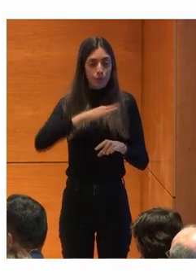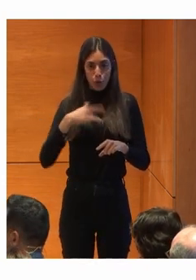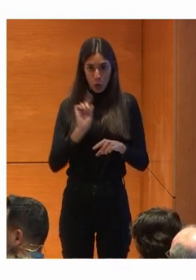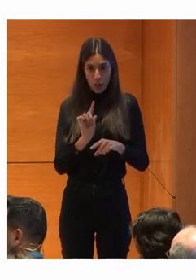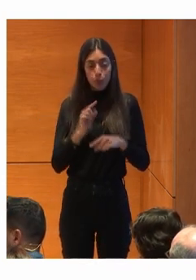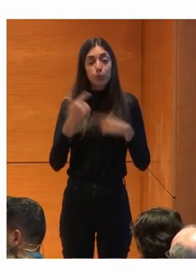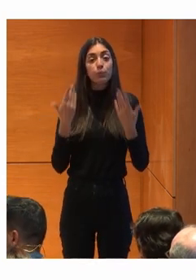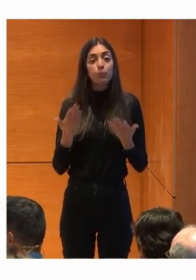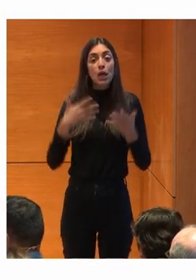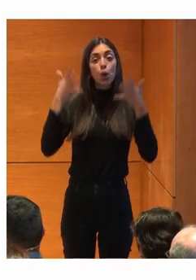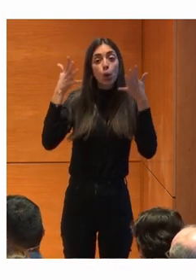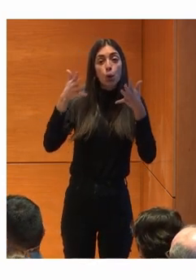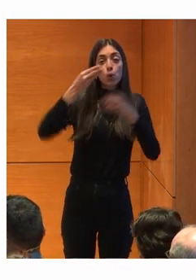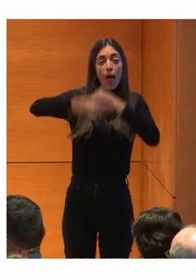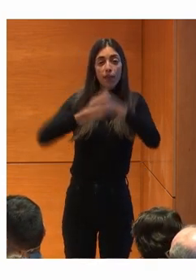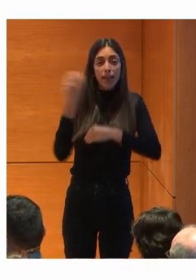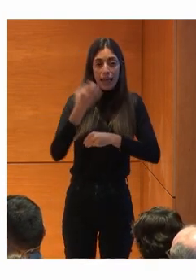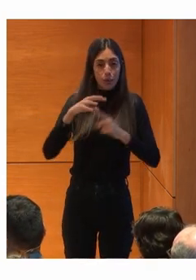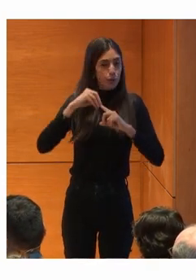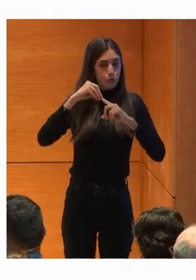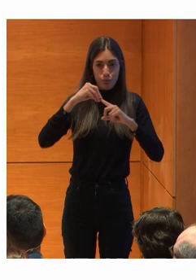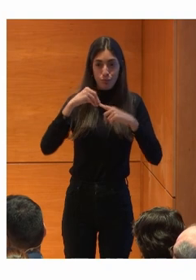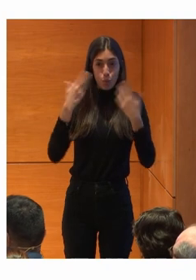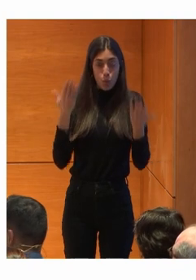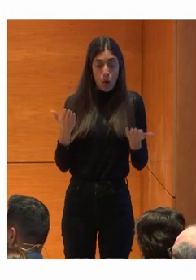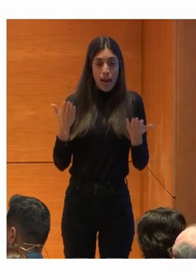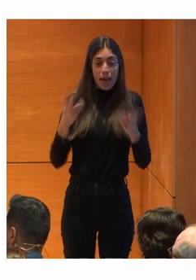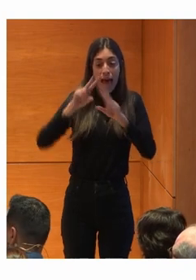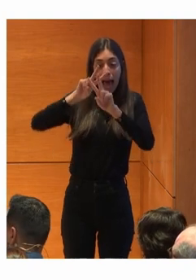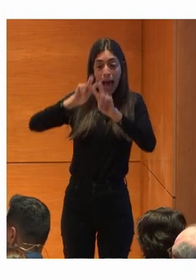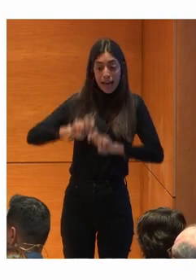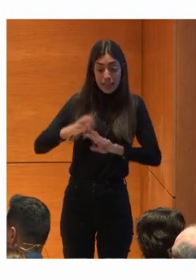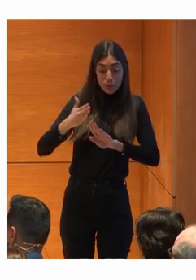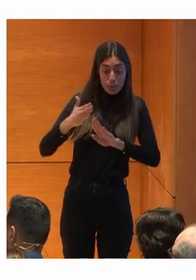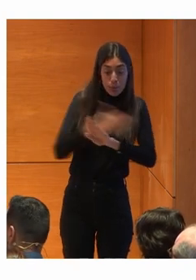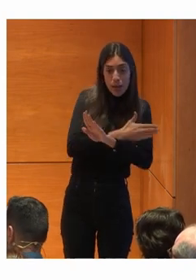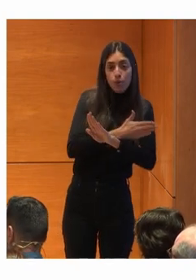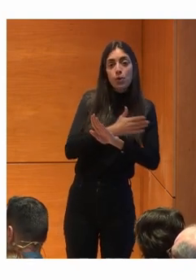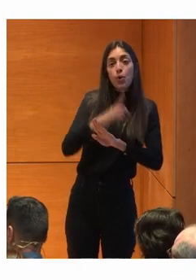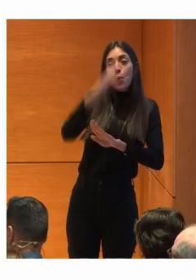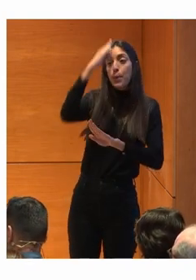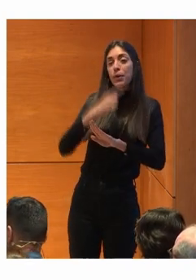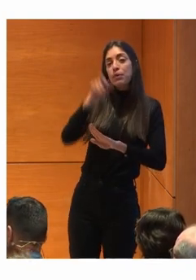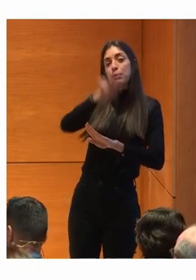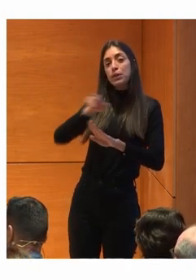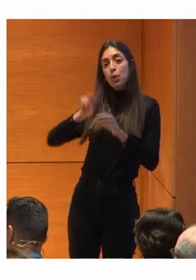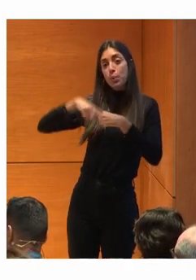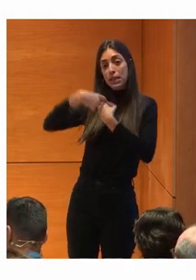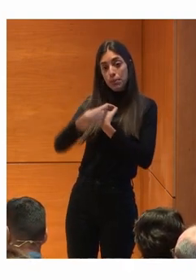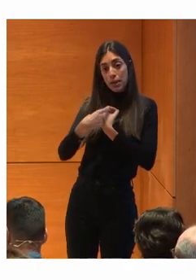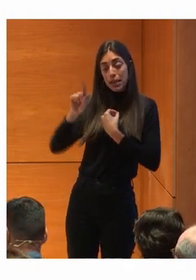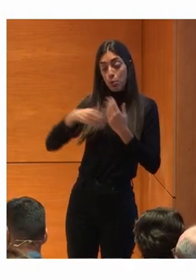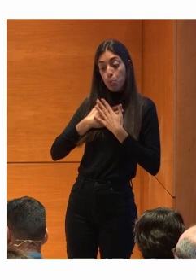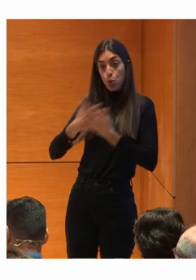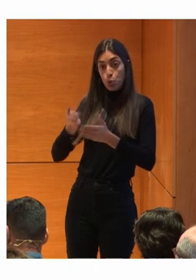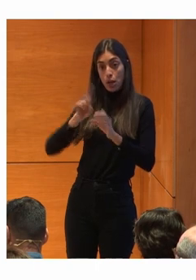La consultora Lo que hizo fundamentalmente Fue hacer un análisis previo Del perfil De las personas Que participaban Y de los voluntarios Que